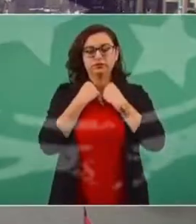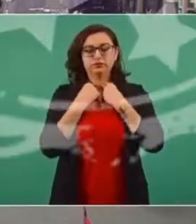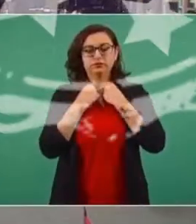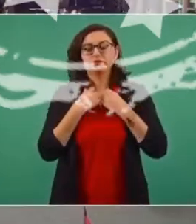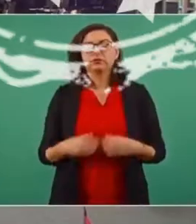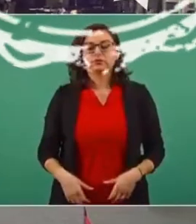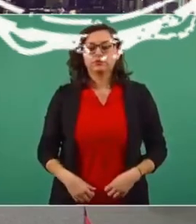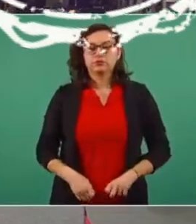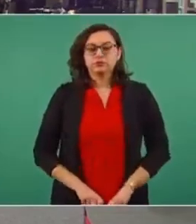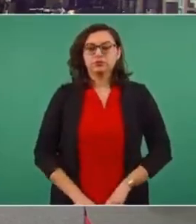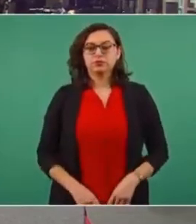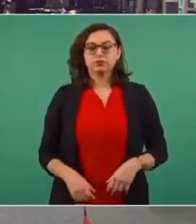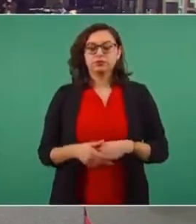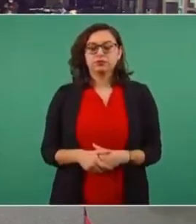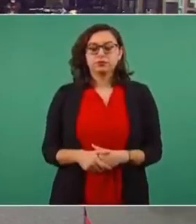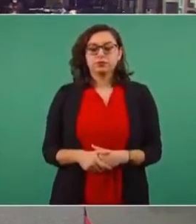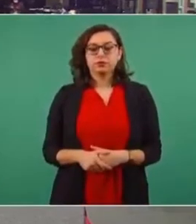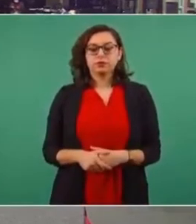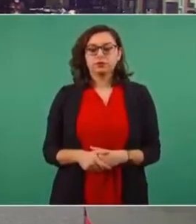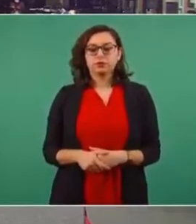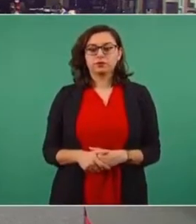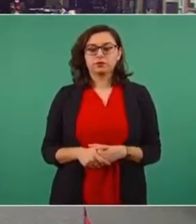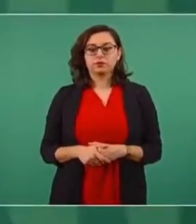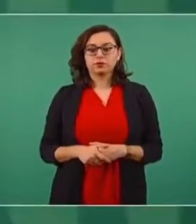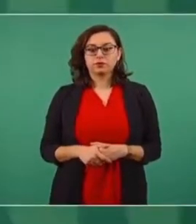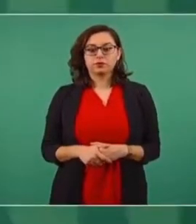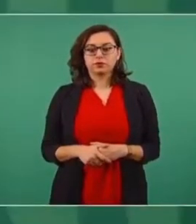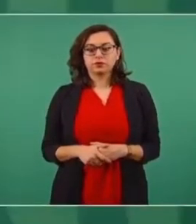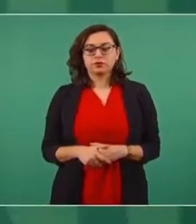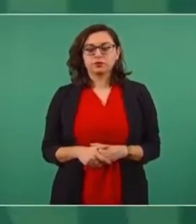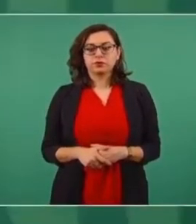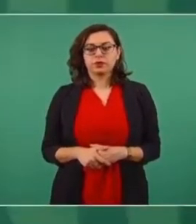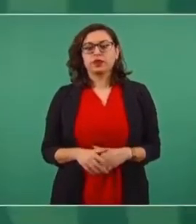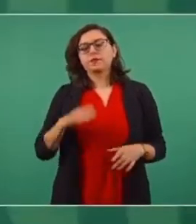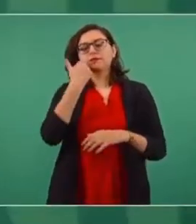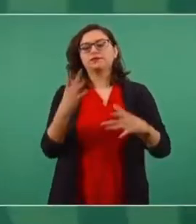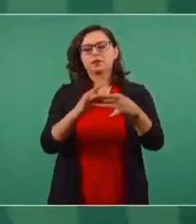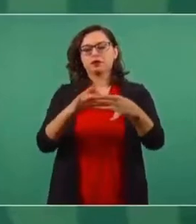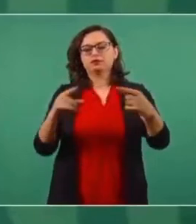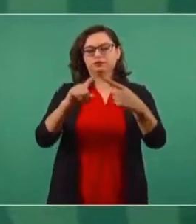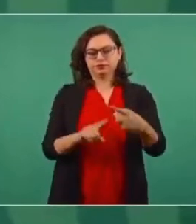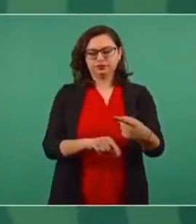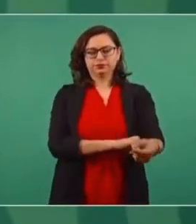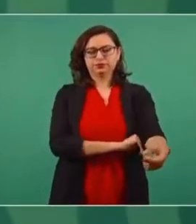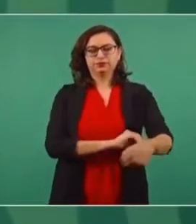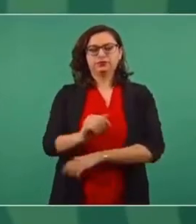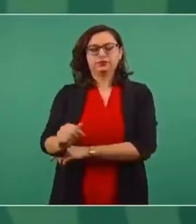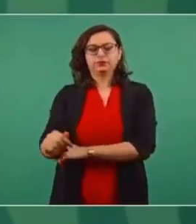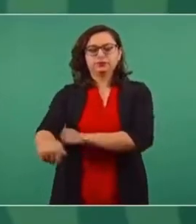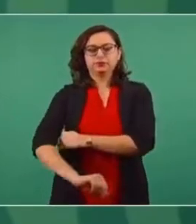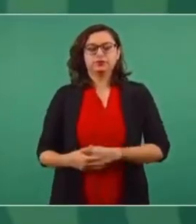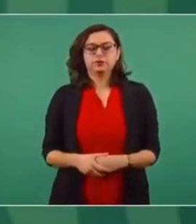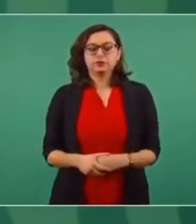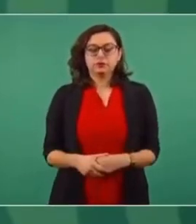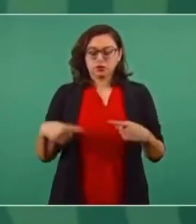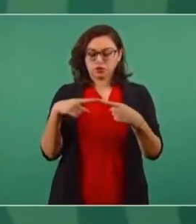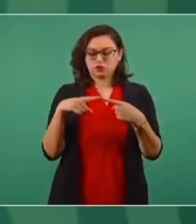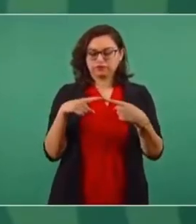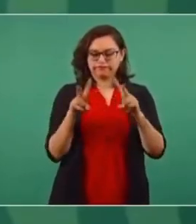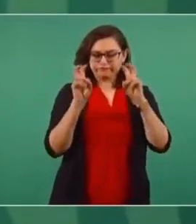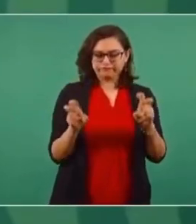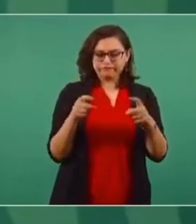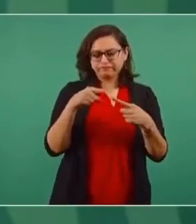Nada más quiero comentarles dos cosas, una de forma y otra de fondo.